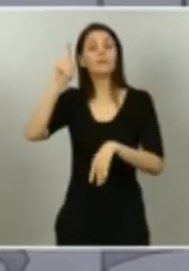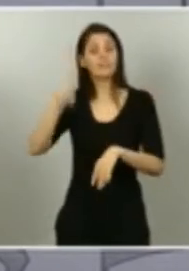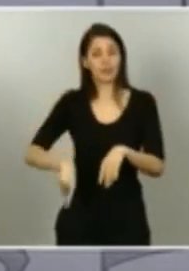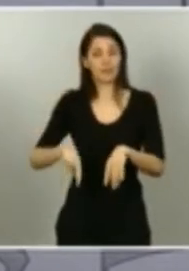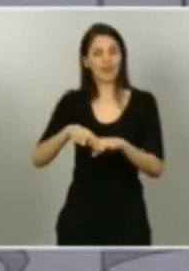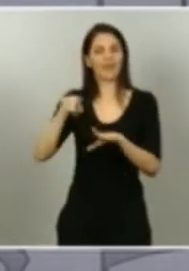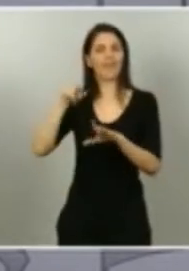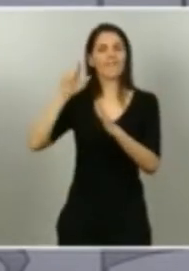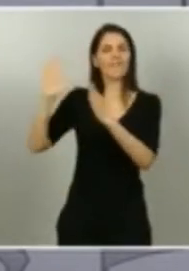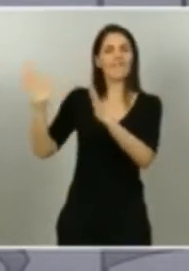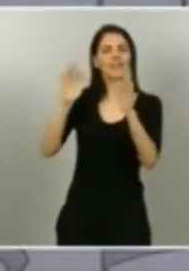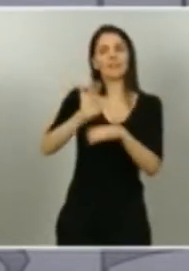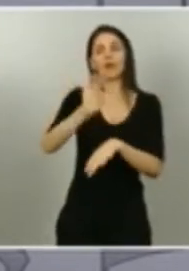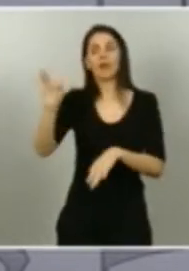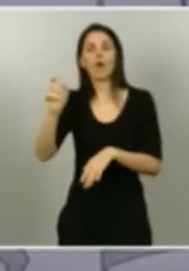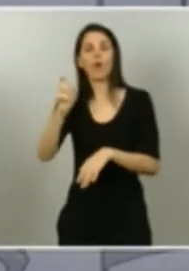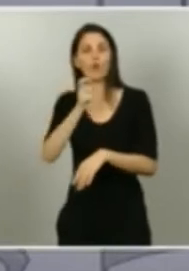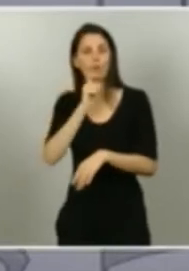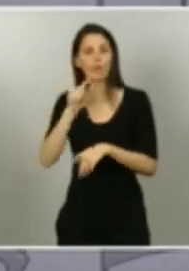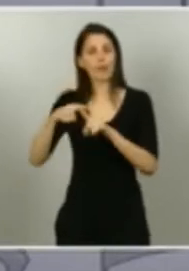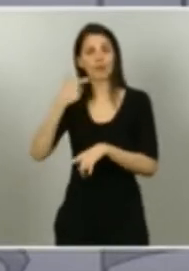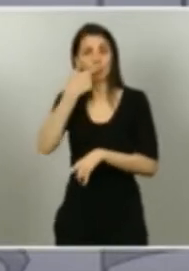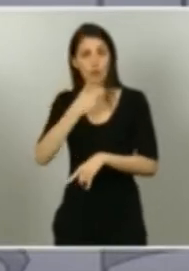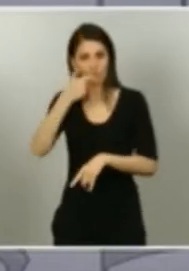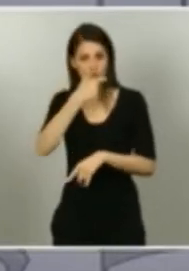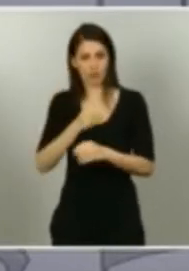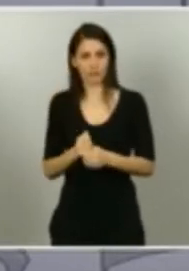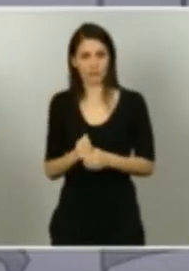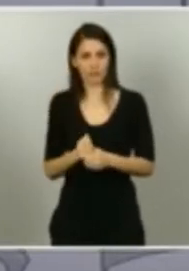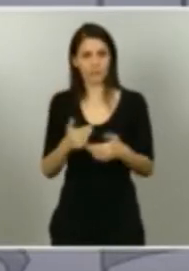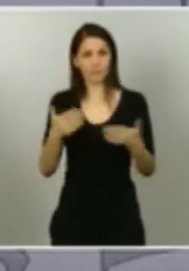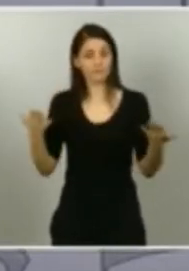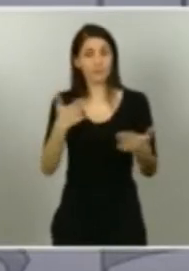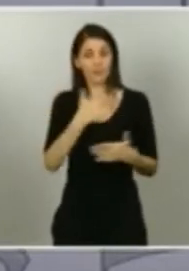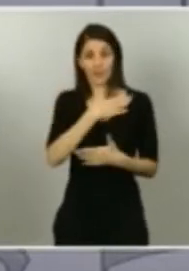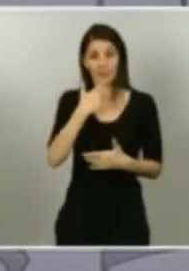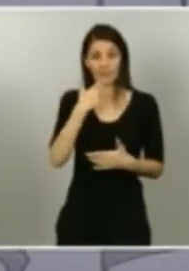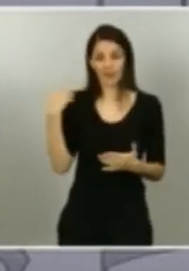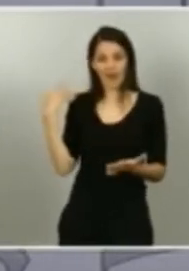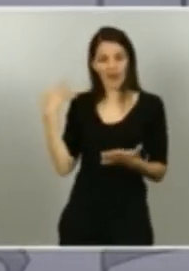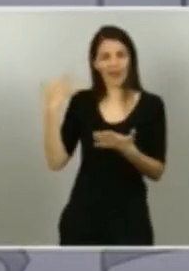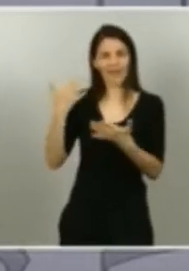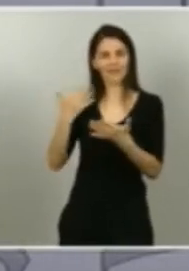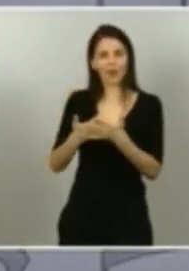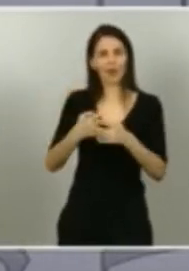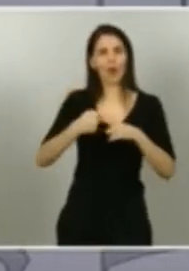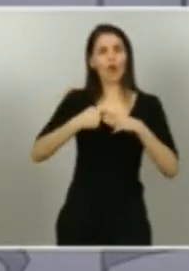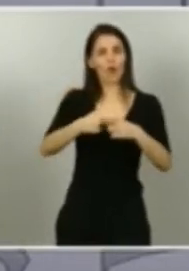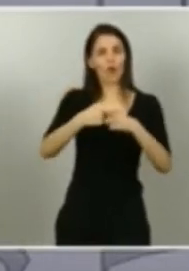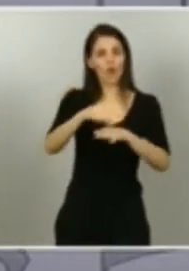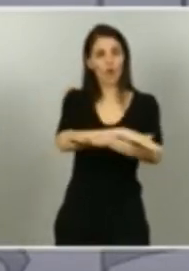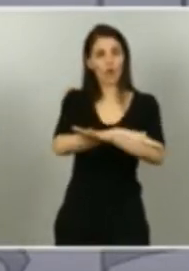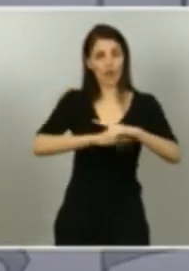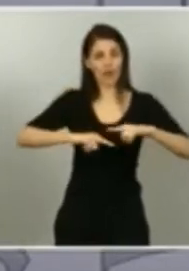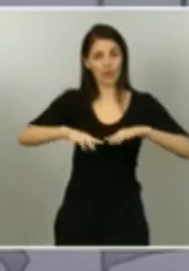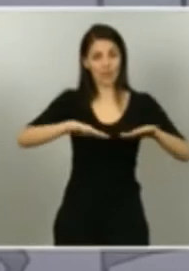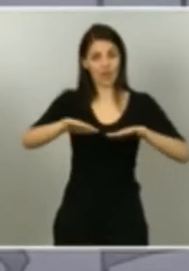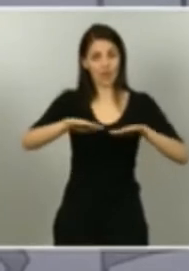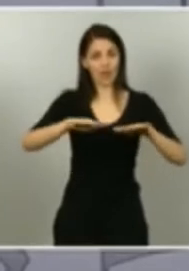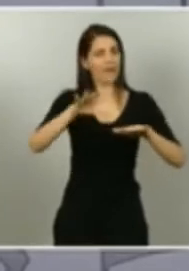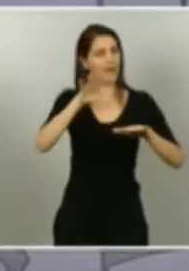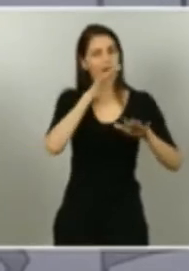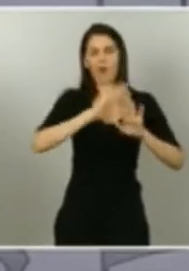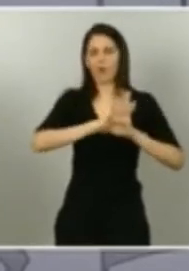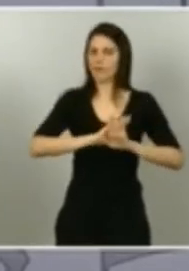es pasar de la cogobernanza que hemos tenido durante estas últimas semanas a la gobernanza plena por parte de las comunidades autónomas que no